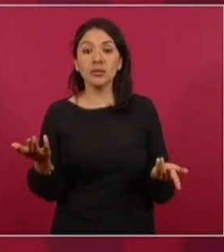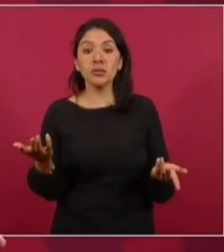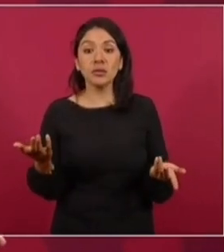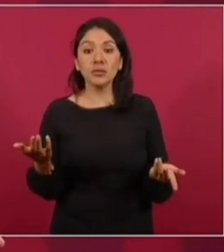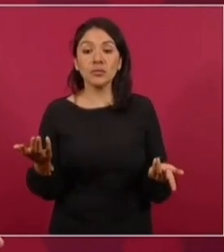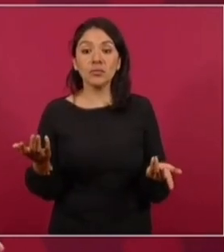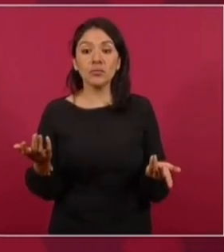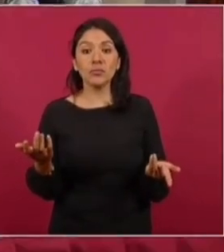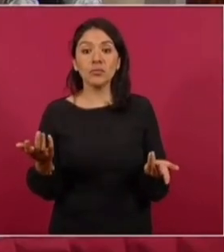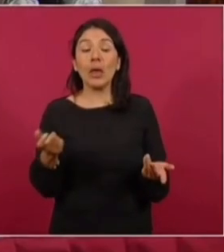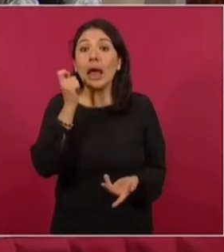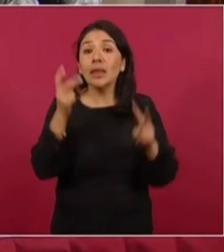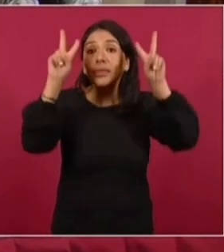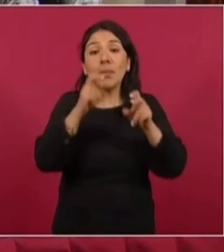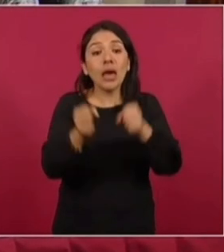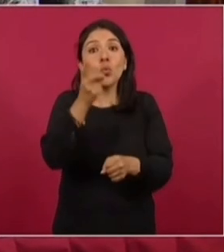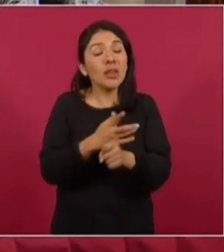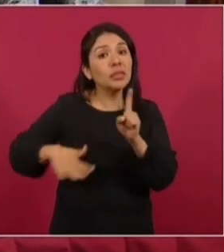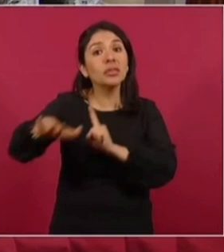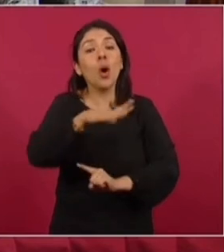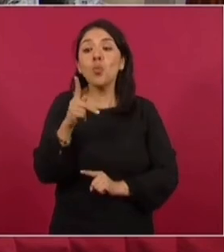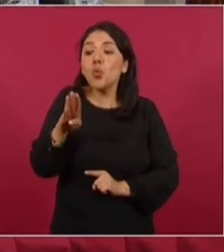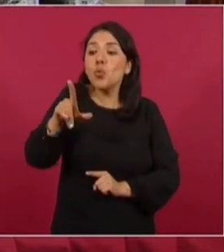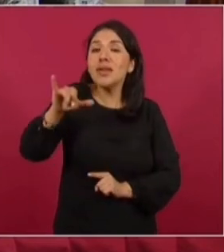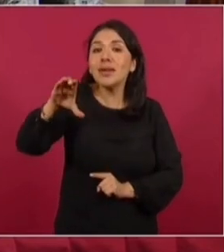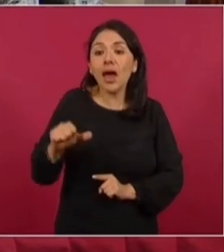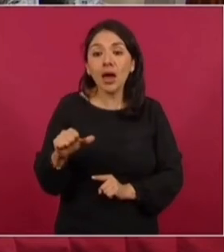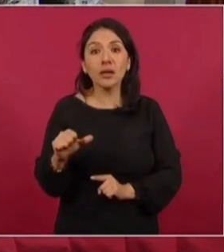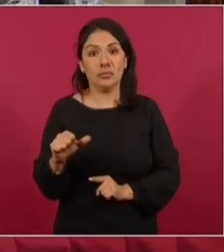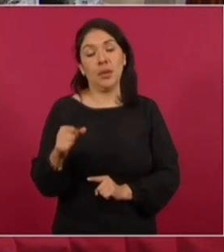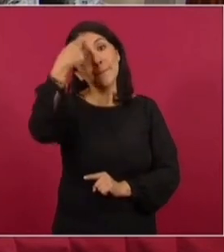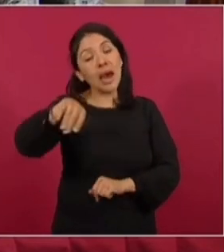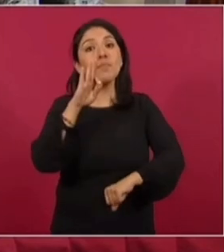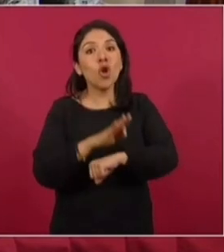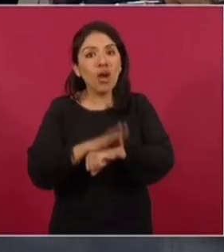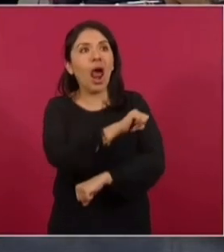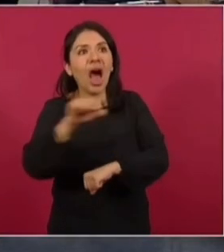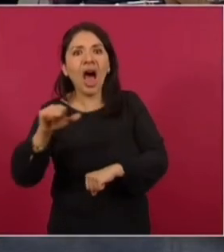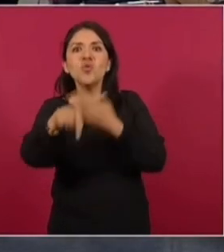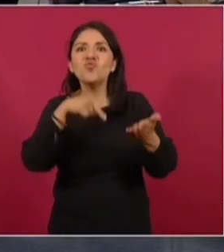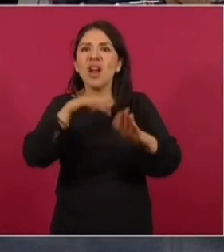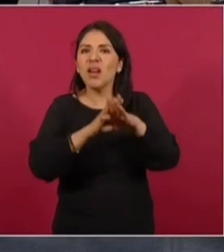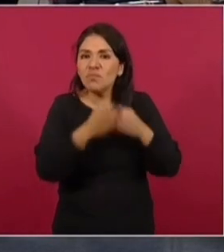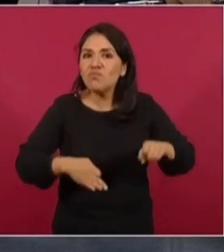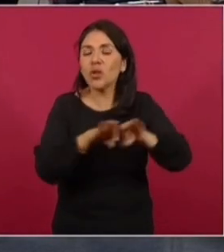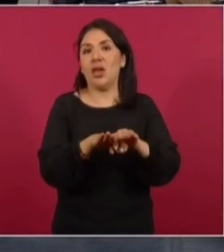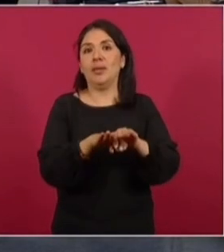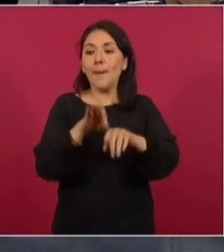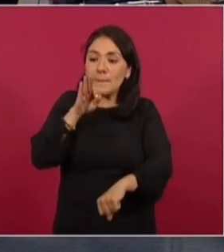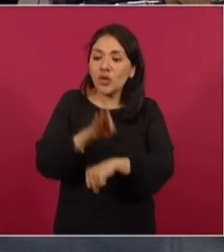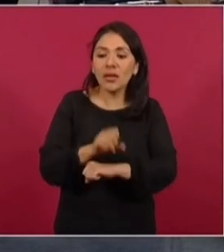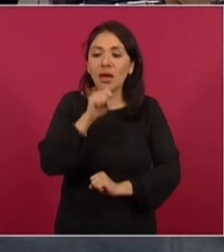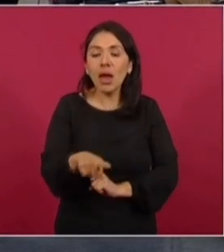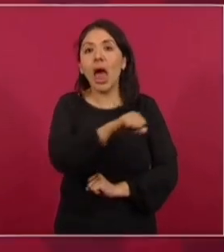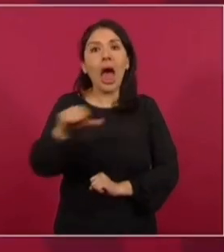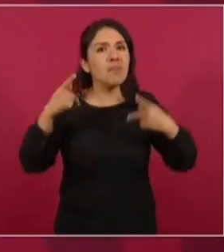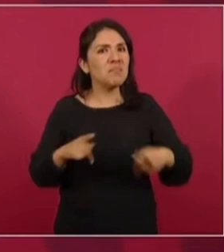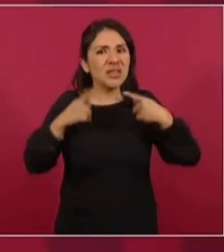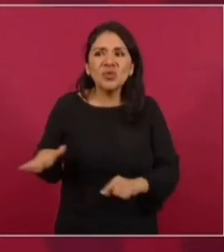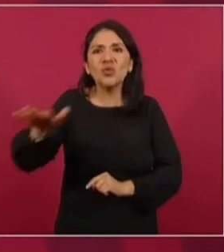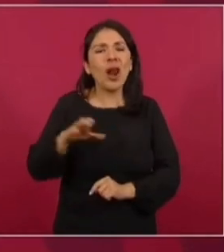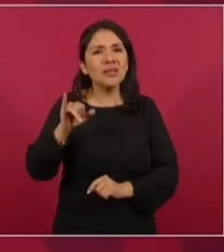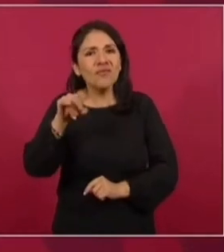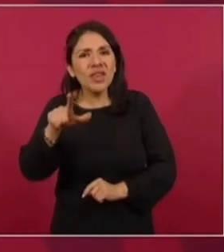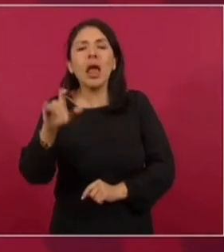Porque es seguridad pública, es proteger las instalaciones estratégicas, es proteger a la población